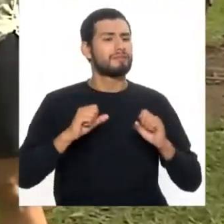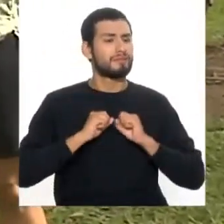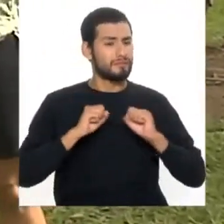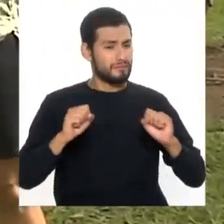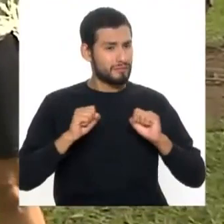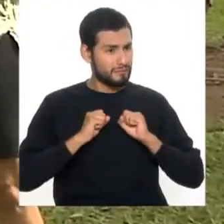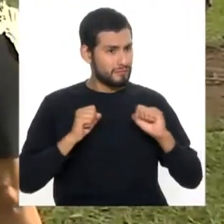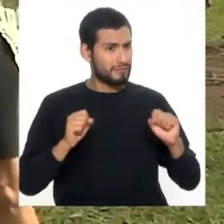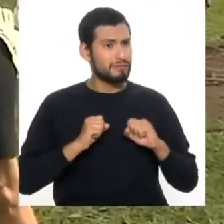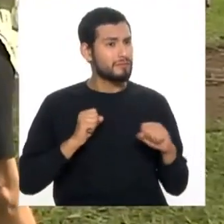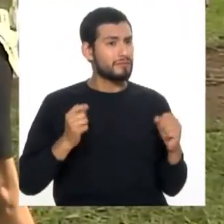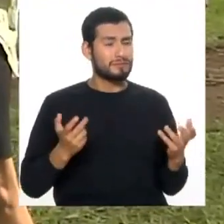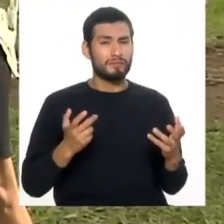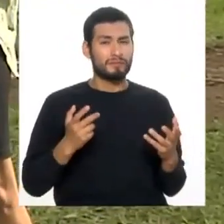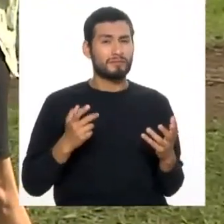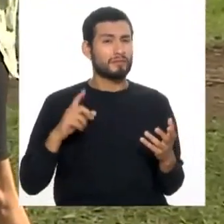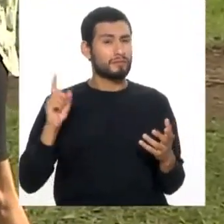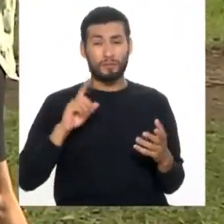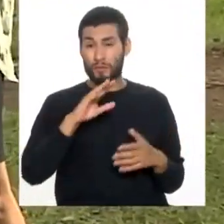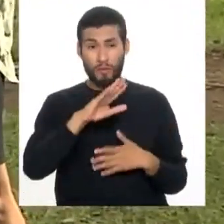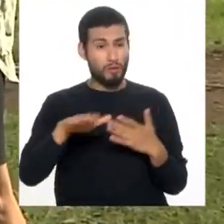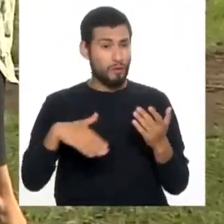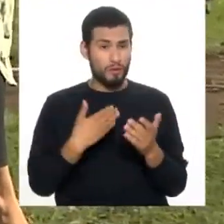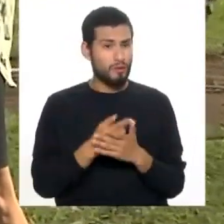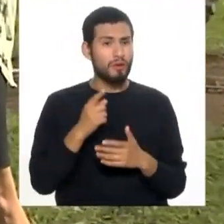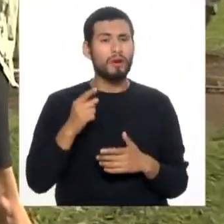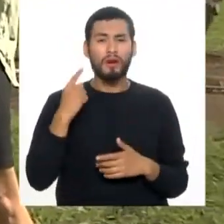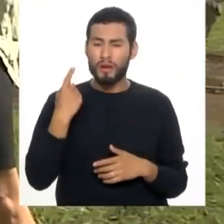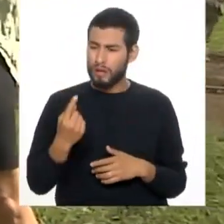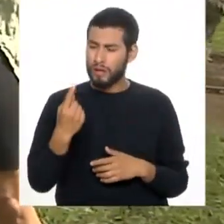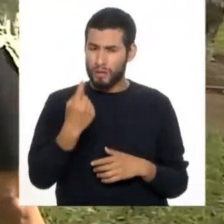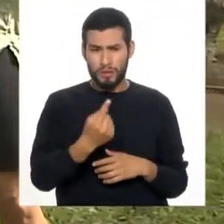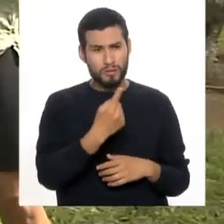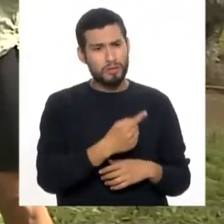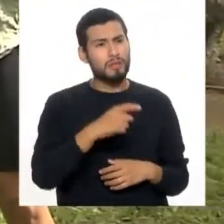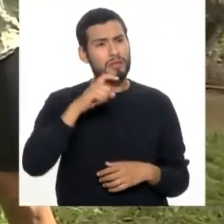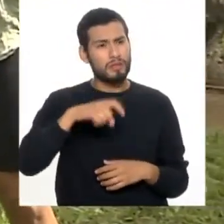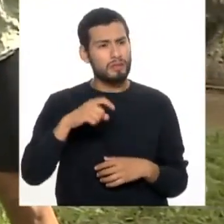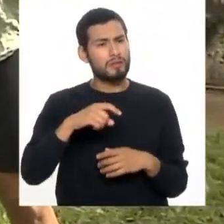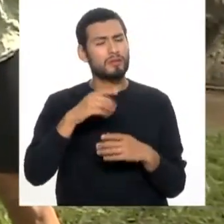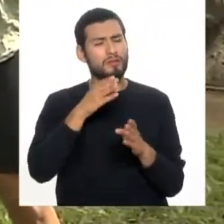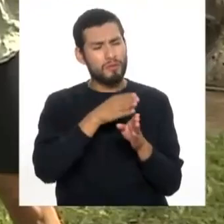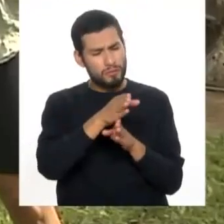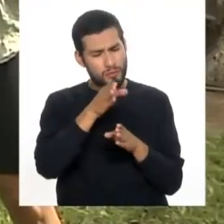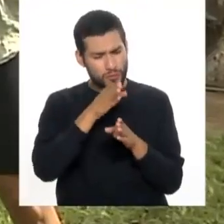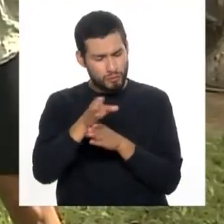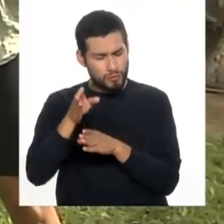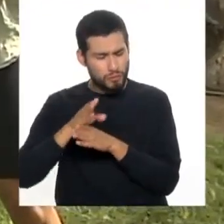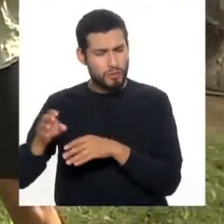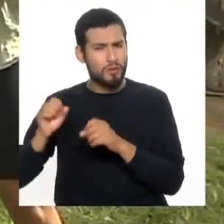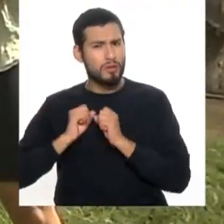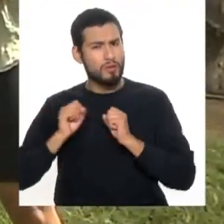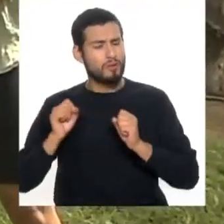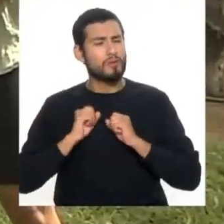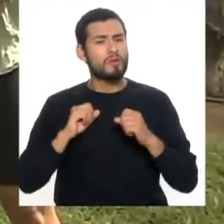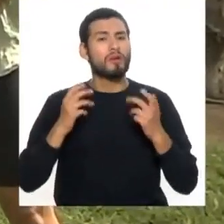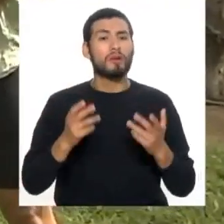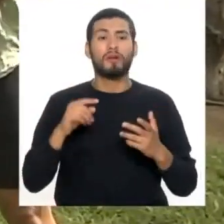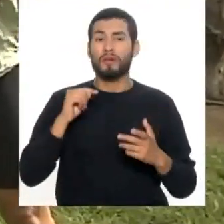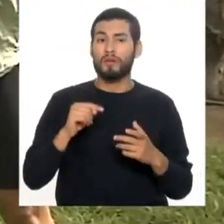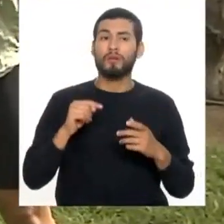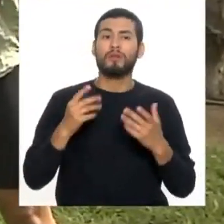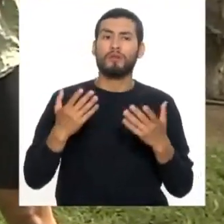son todos, no es para todos. sea, cada quien necesita un determinado tipo de entrenamiento de acuerdo a su condición y estado